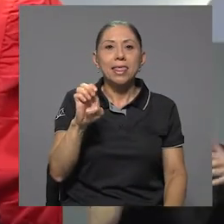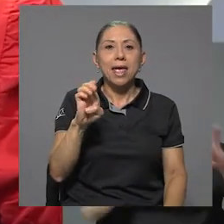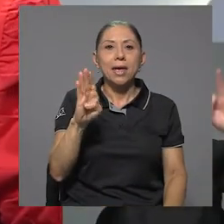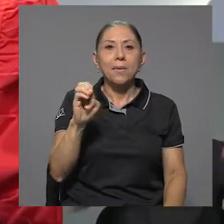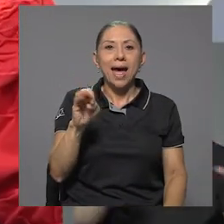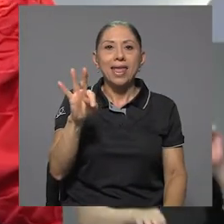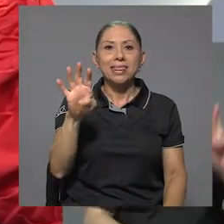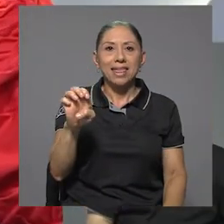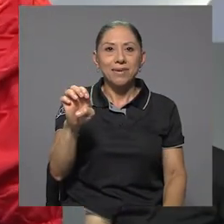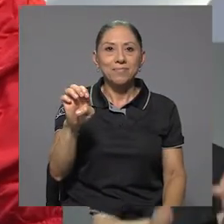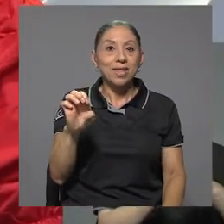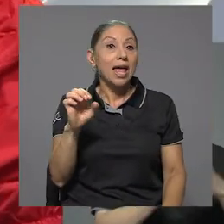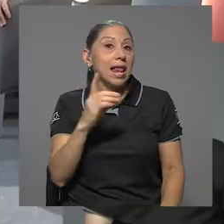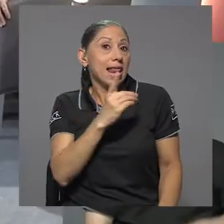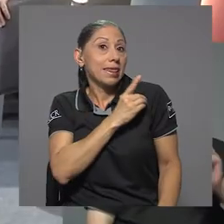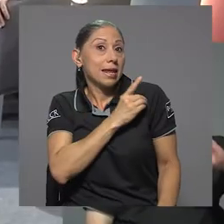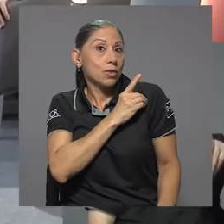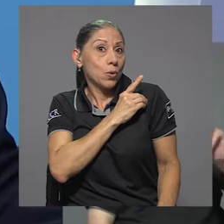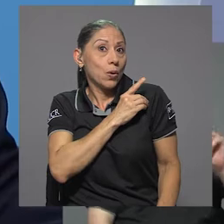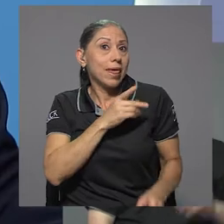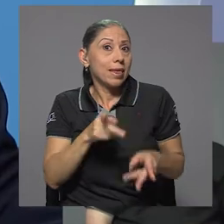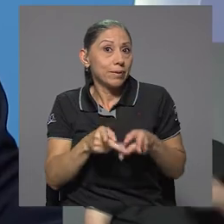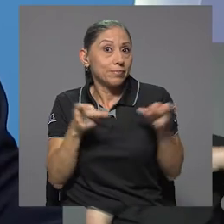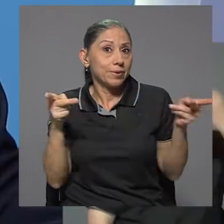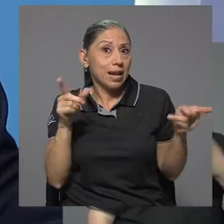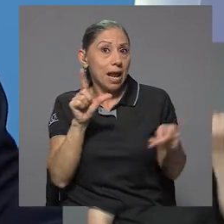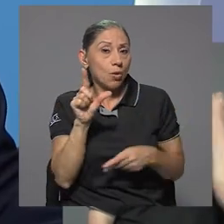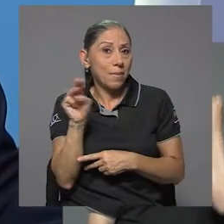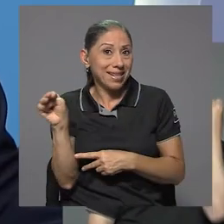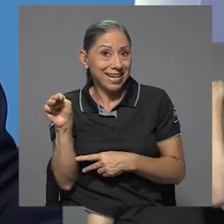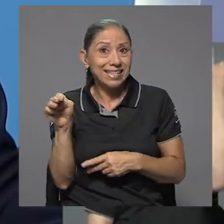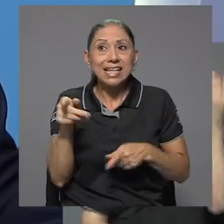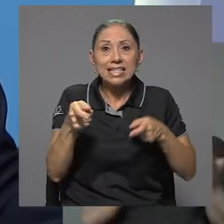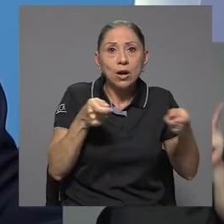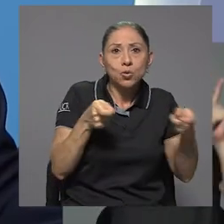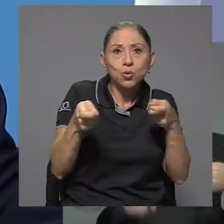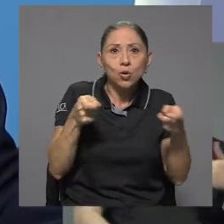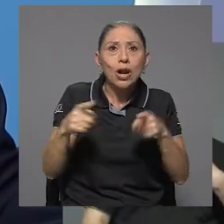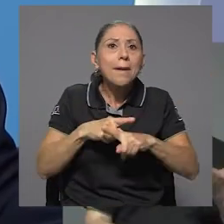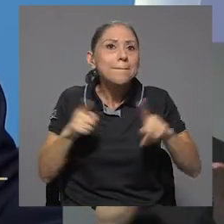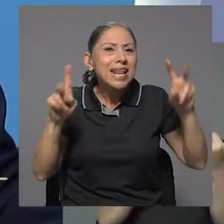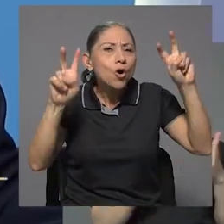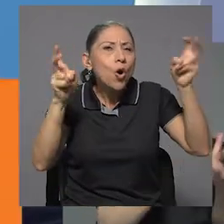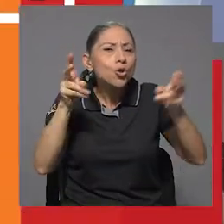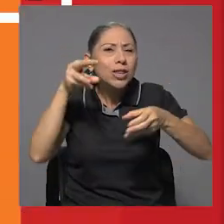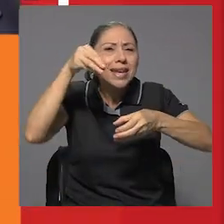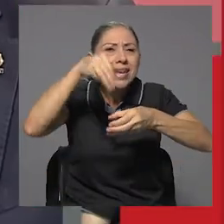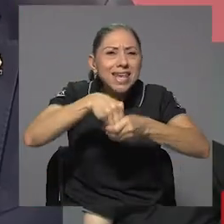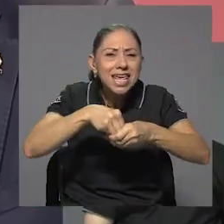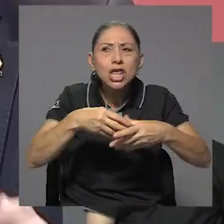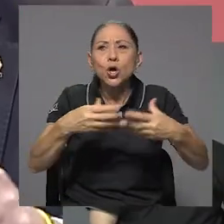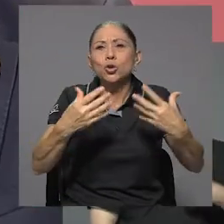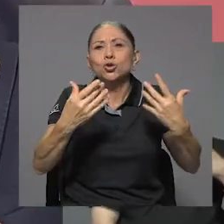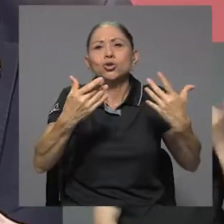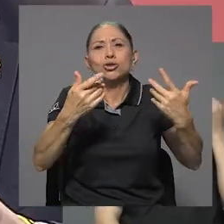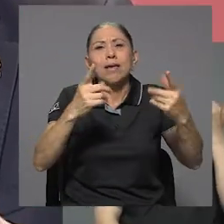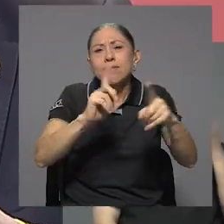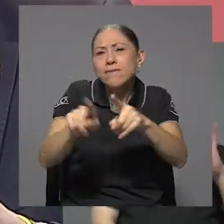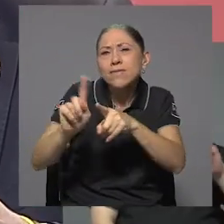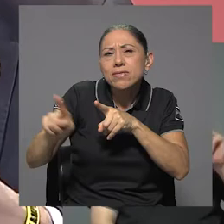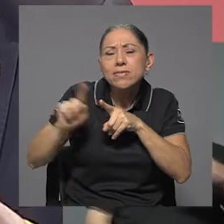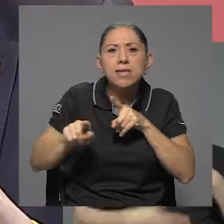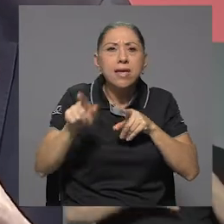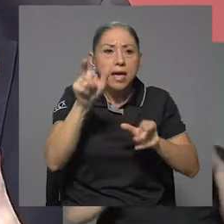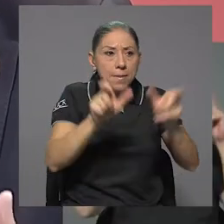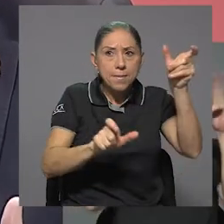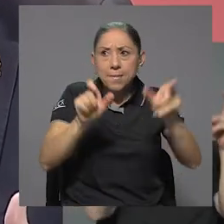Laura Martínez la conductora, pero digamos, los contenidos de ese debate, los temas, incluso cuáles invitados vamos